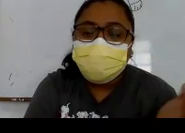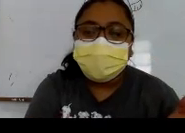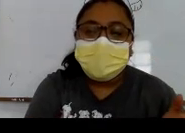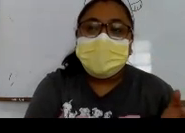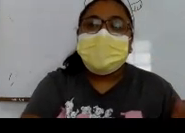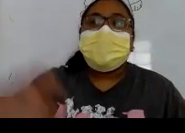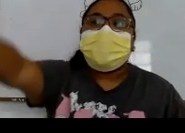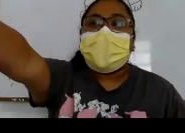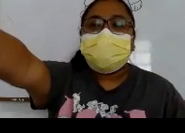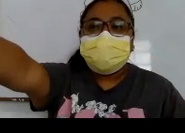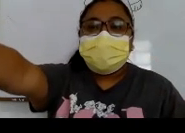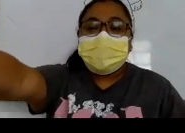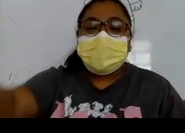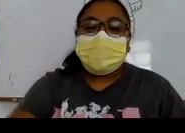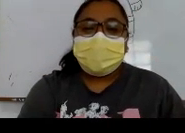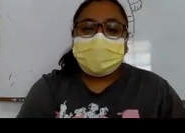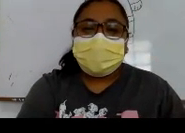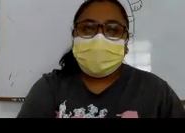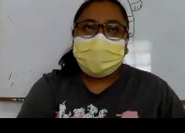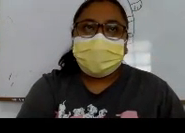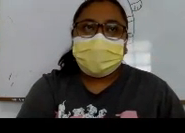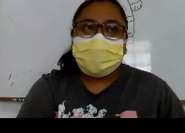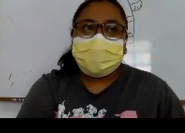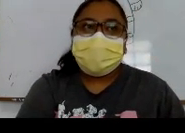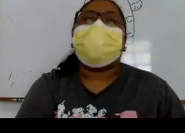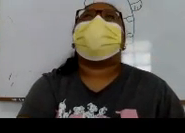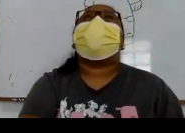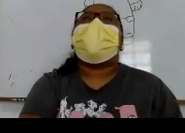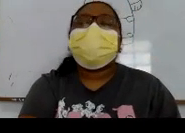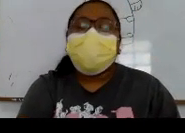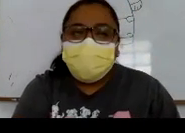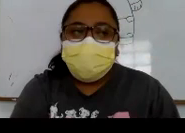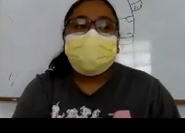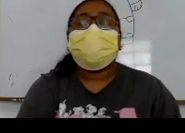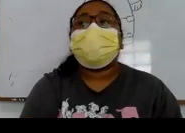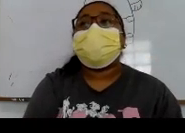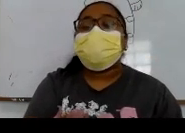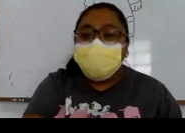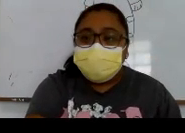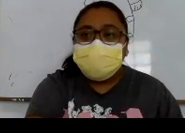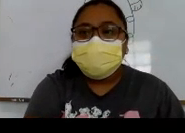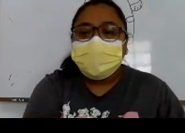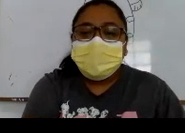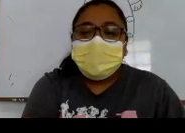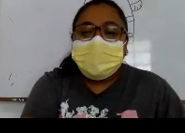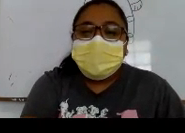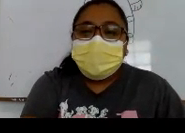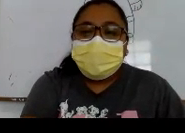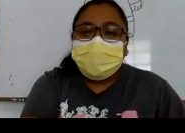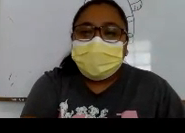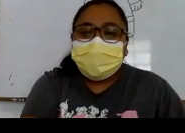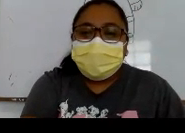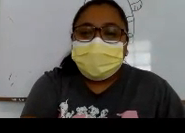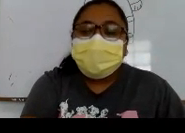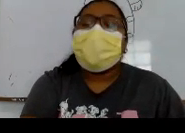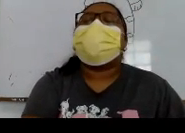manera, chicas. Con sus manos. Correcto. Las personas. Lenguaje